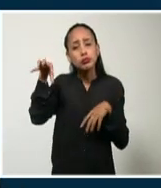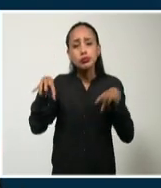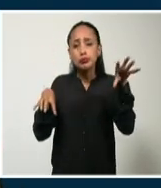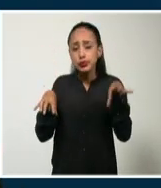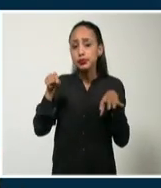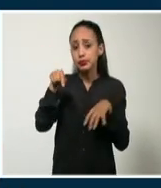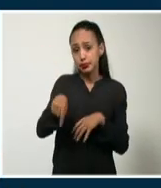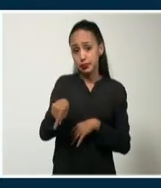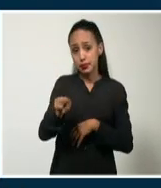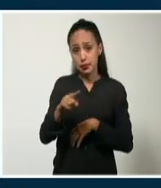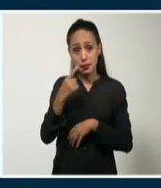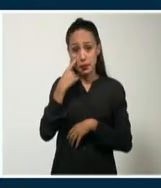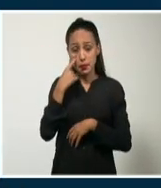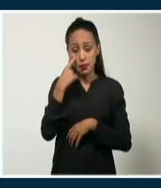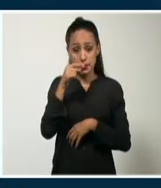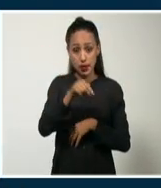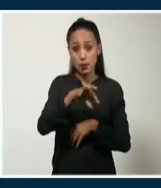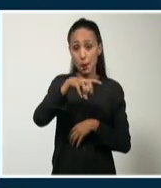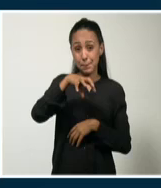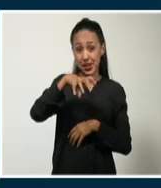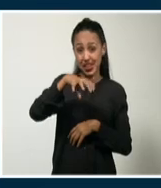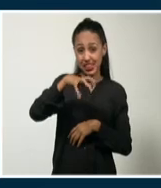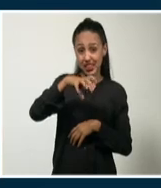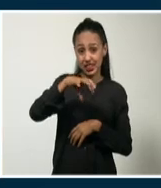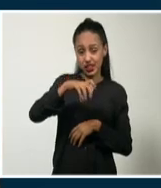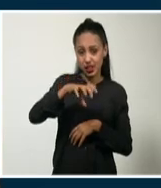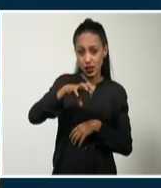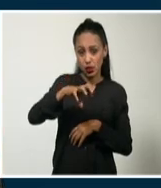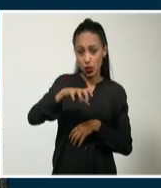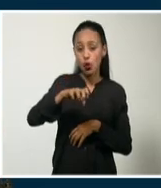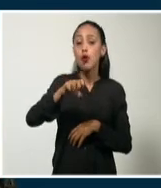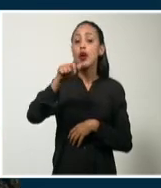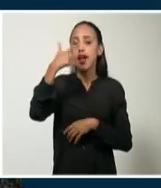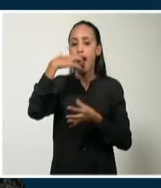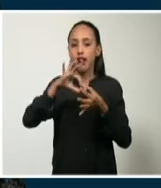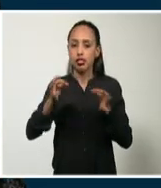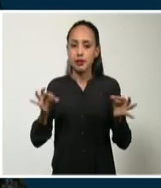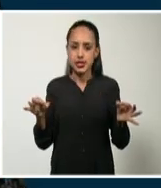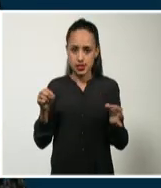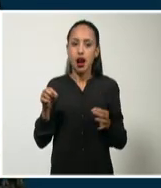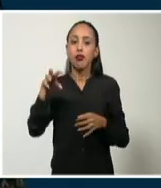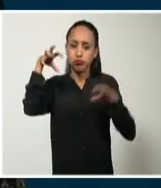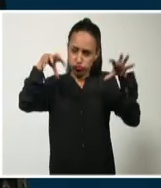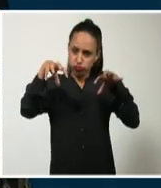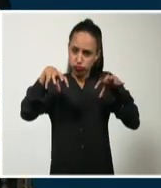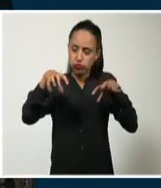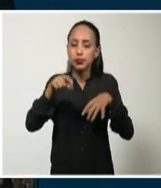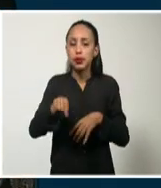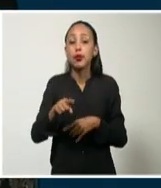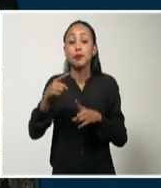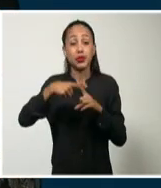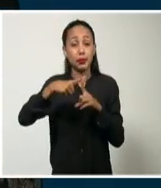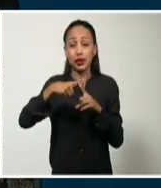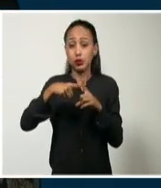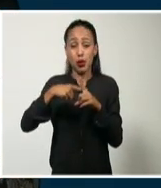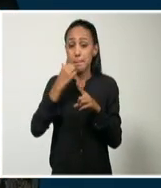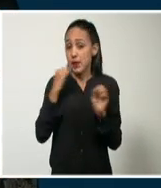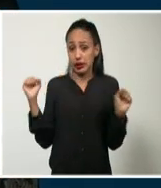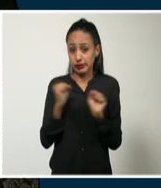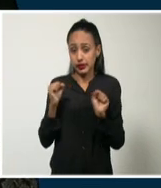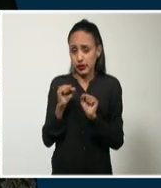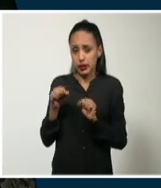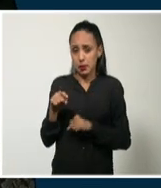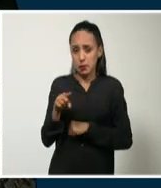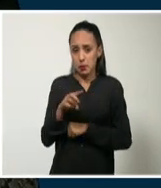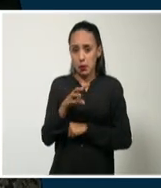del extremo más occidental en Pinar del Río y en la provincia de Artemisa. Y las temperaturas mínimas en esta próxima madrugada